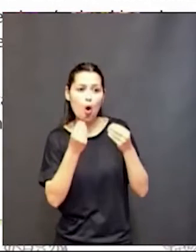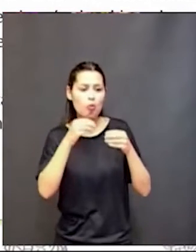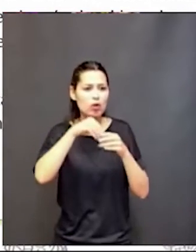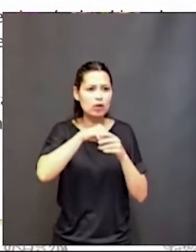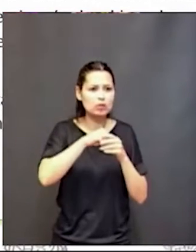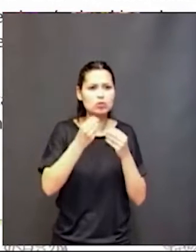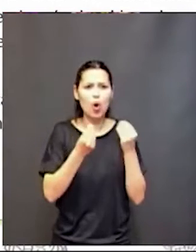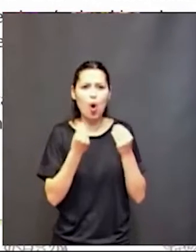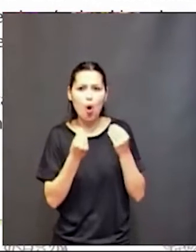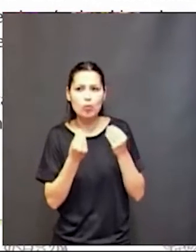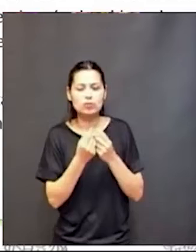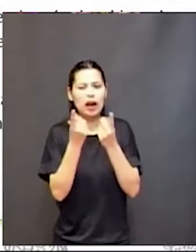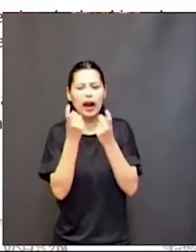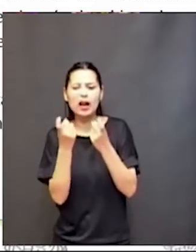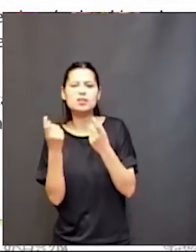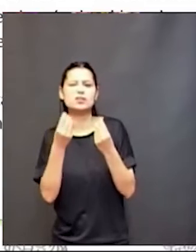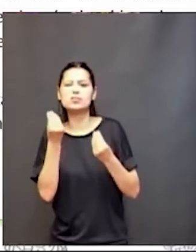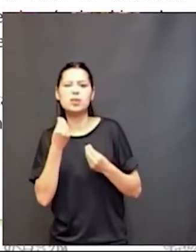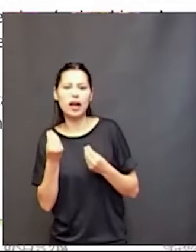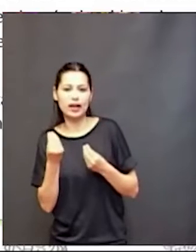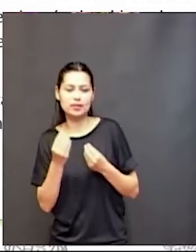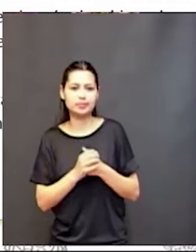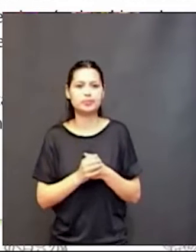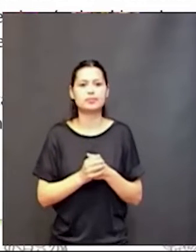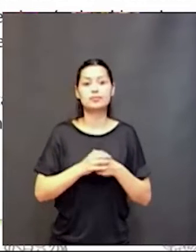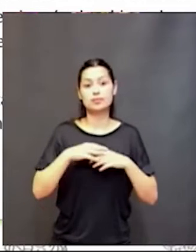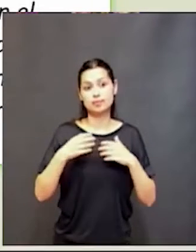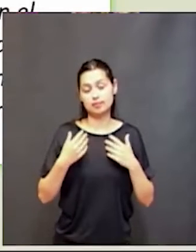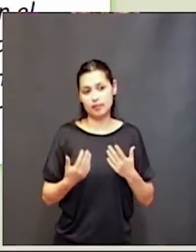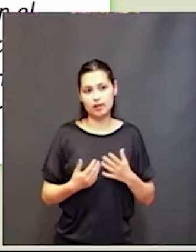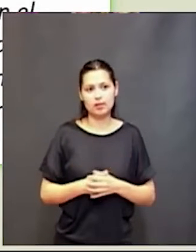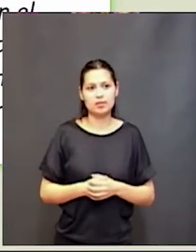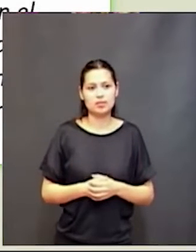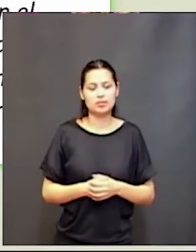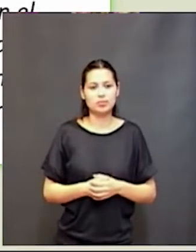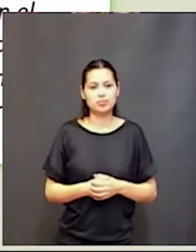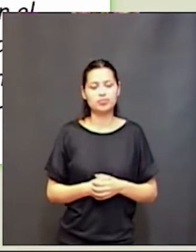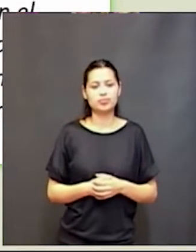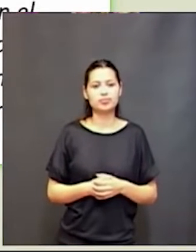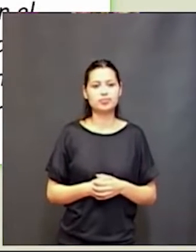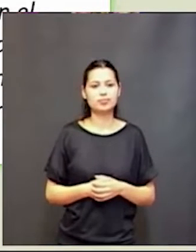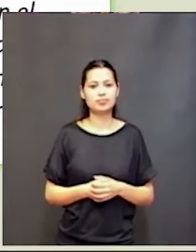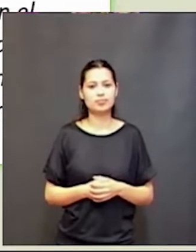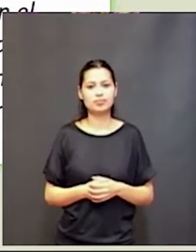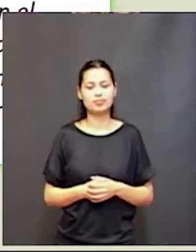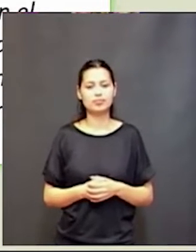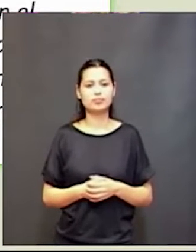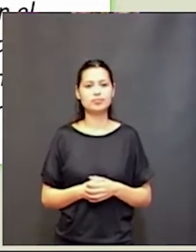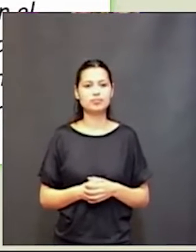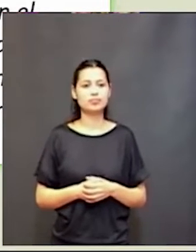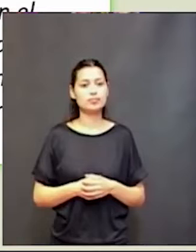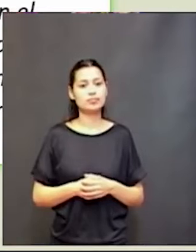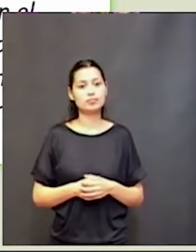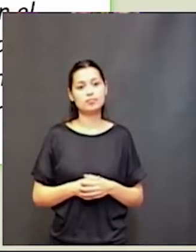de habilidades ejecutivas vamos a tener que poner en juego a la hora de realizar una tarea y una meta de aprendizaje. Cuando